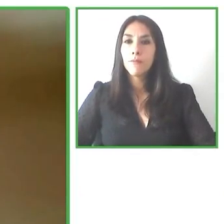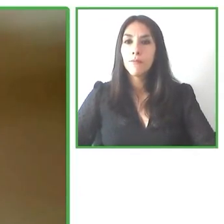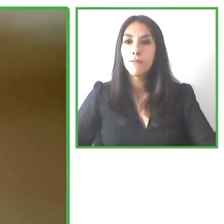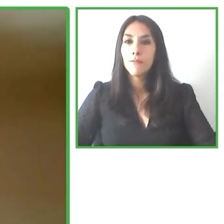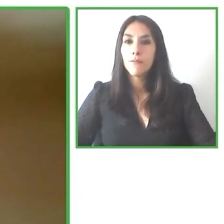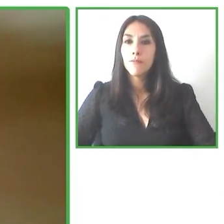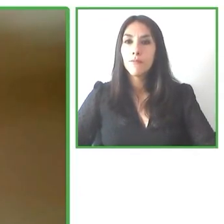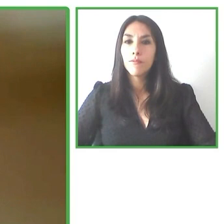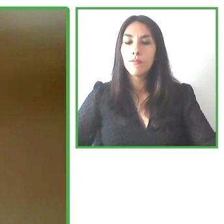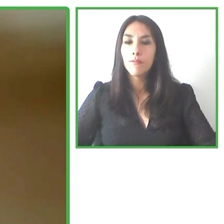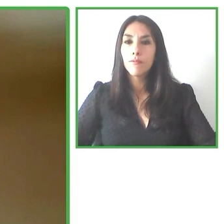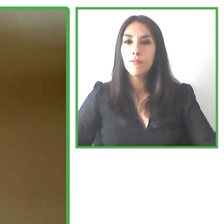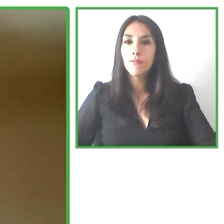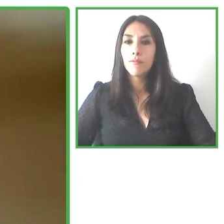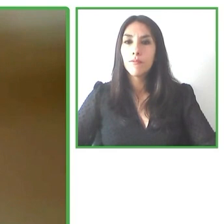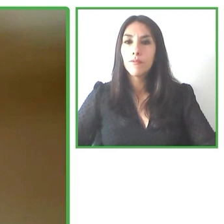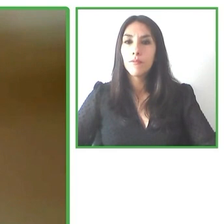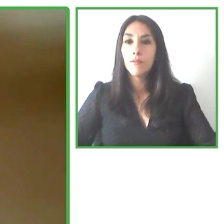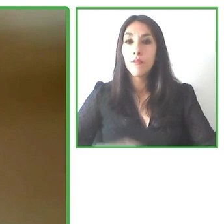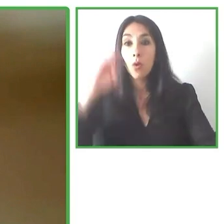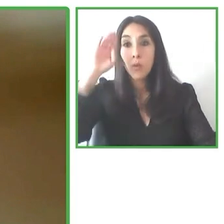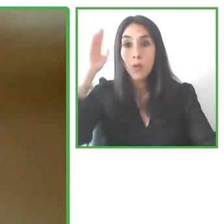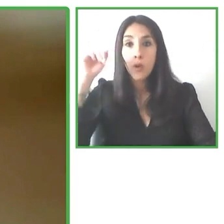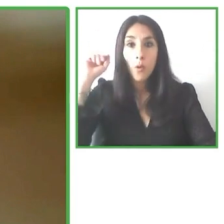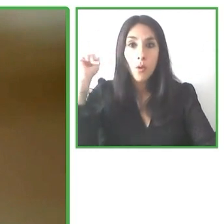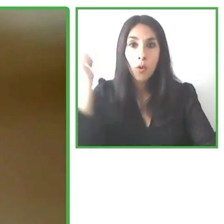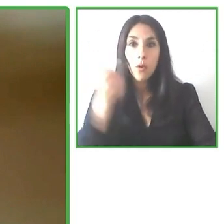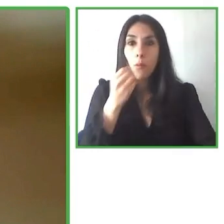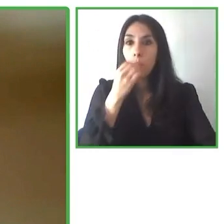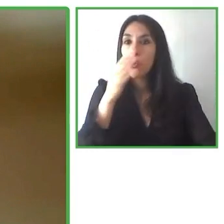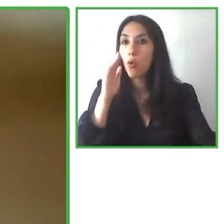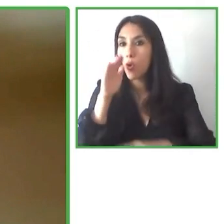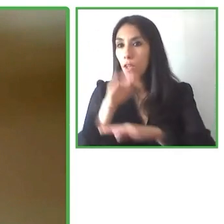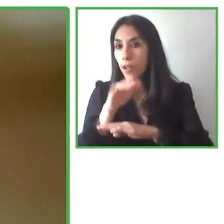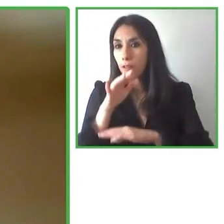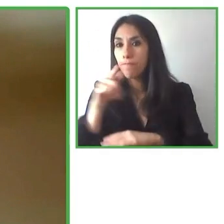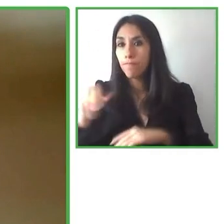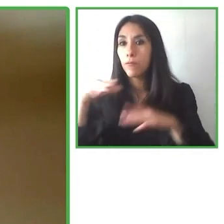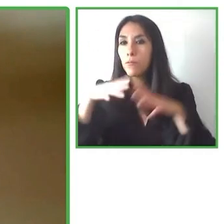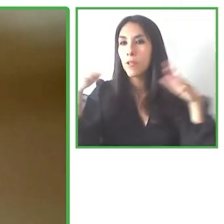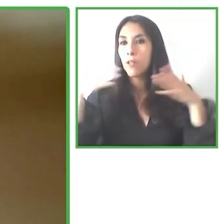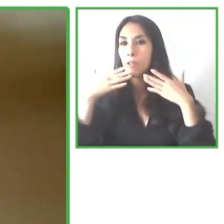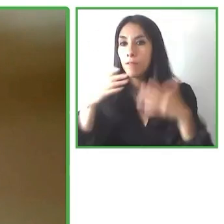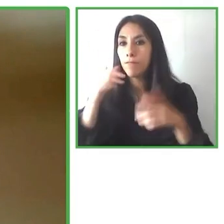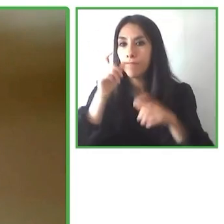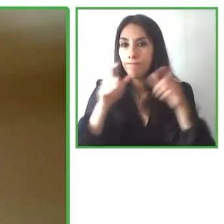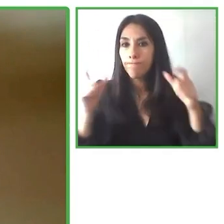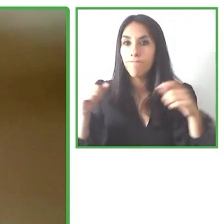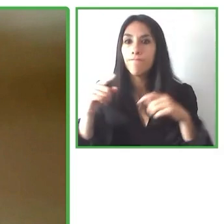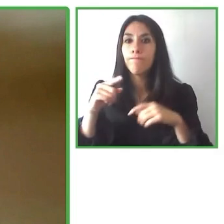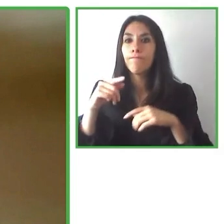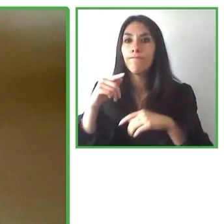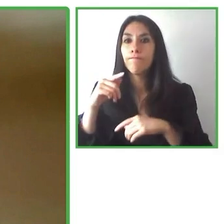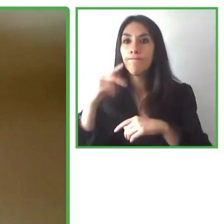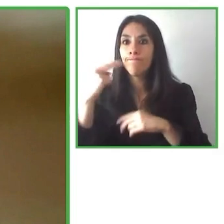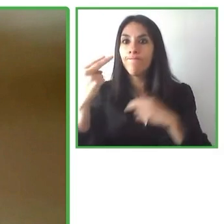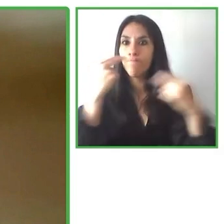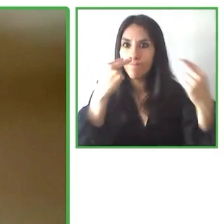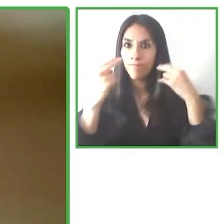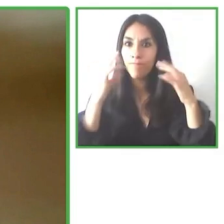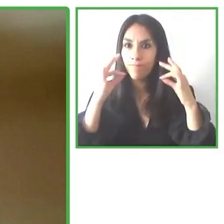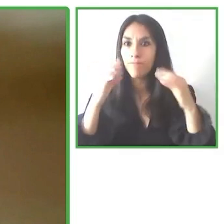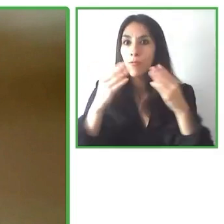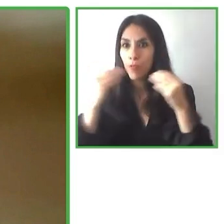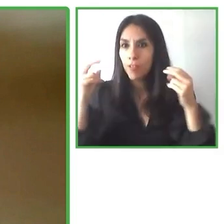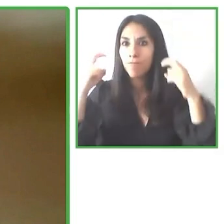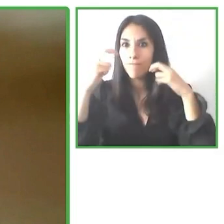Hola a todos, buenas tardes. Muchas gracias a los presentes y a la organización de Cero Project para América Latina y Mundo Hispanohablante por invitar a